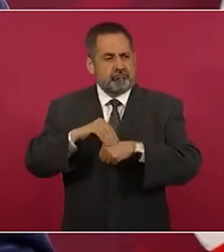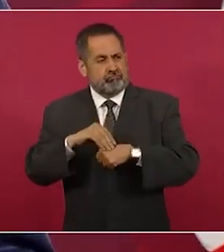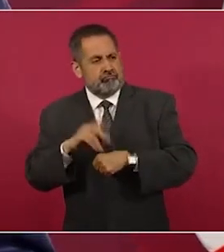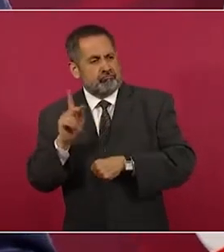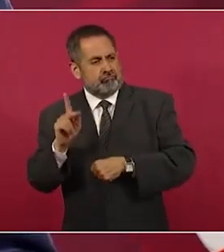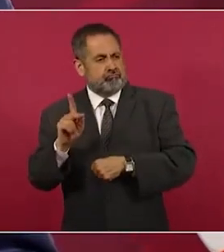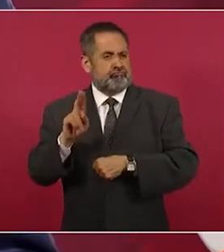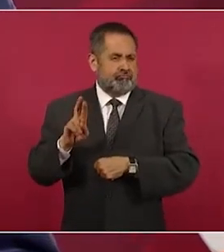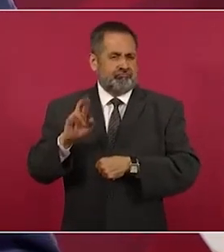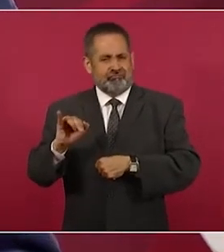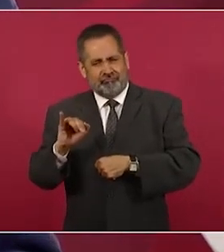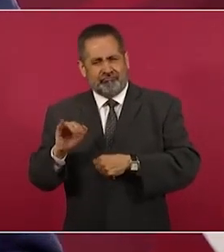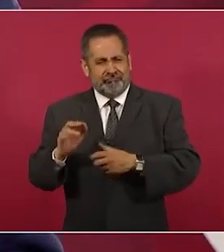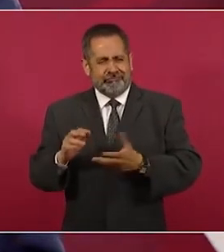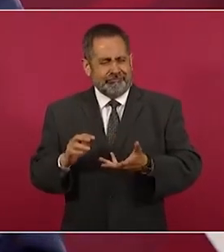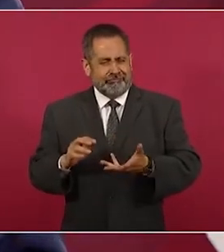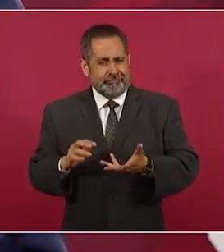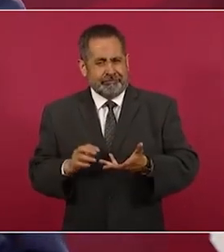¿Sí?